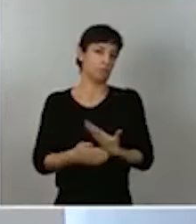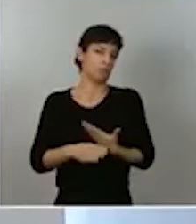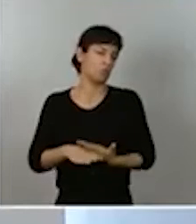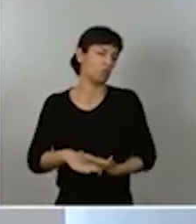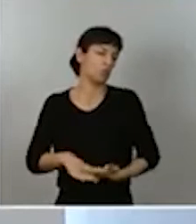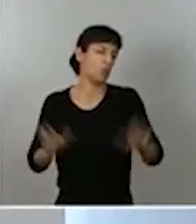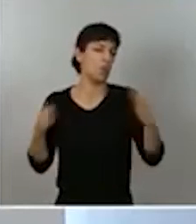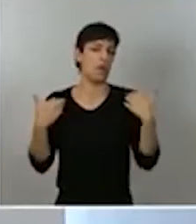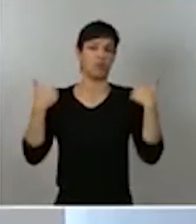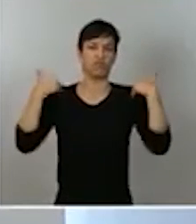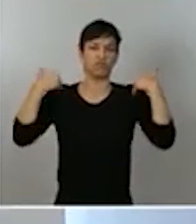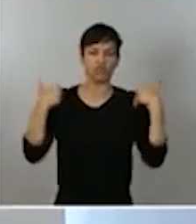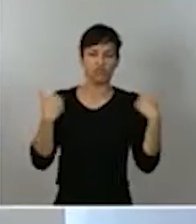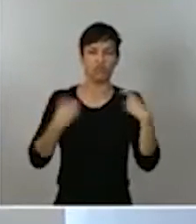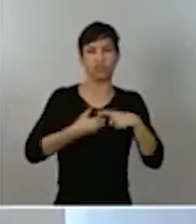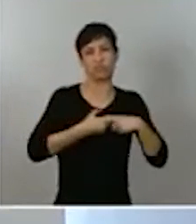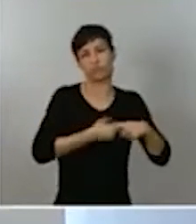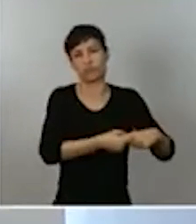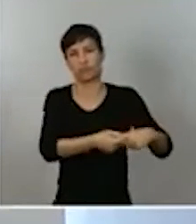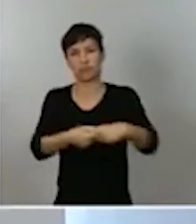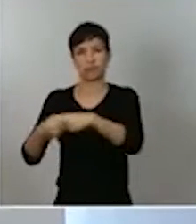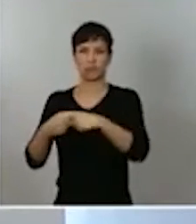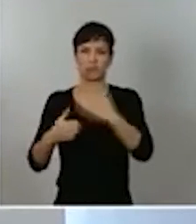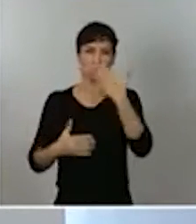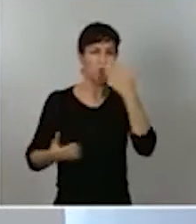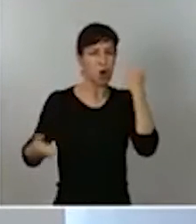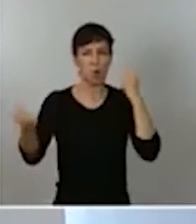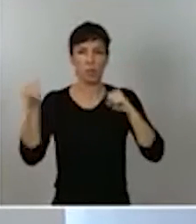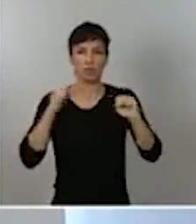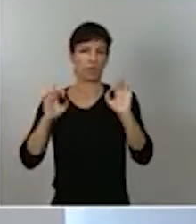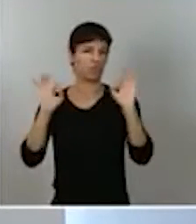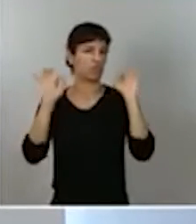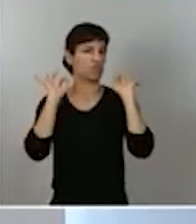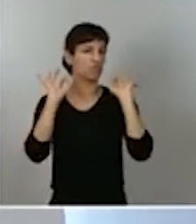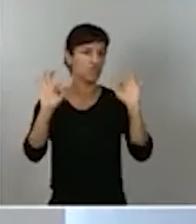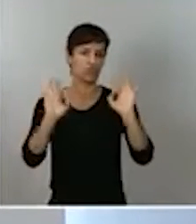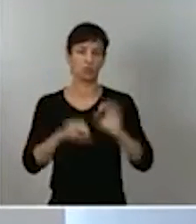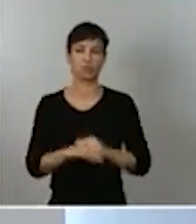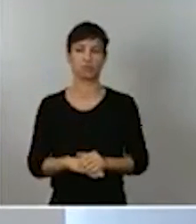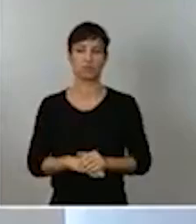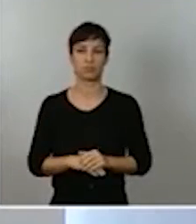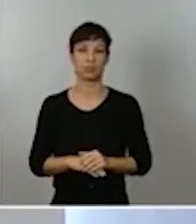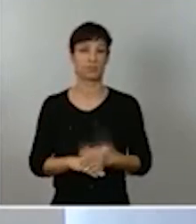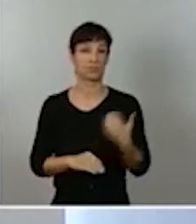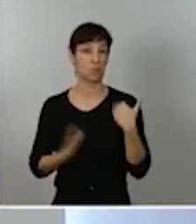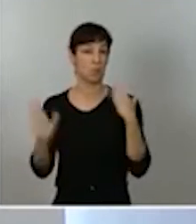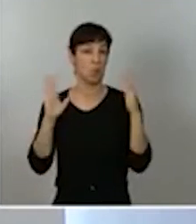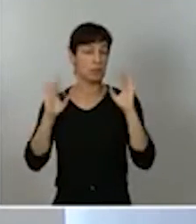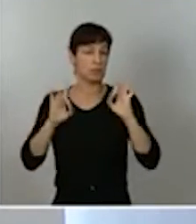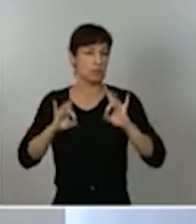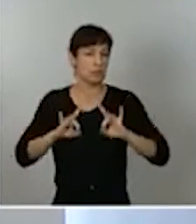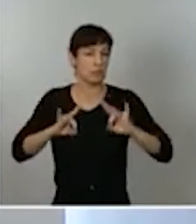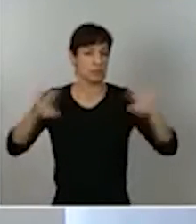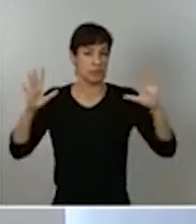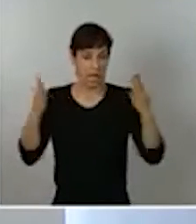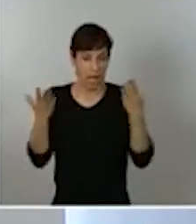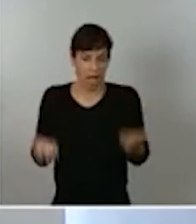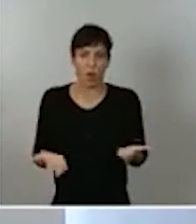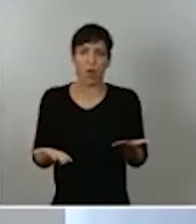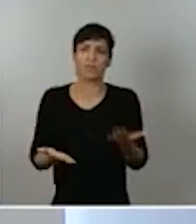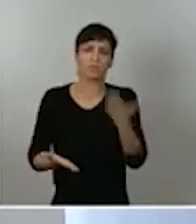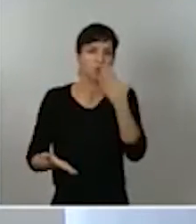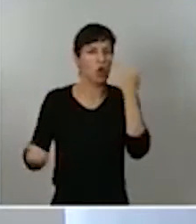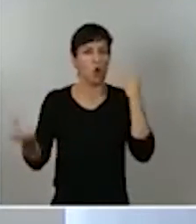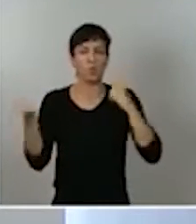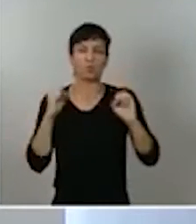y solidaridad en su comportamiento y un comportamiento en momentos difíciles como los que estamos viviendo y que seguimos